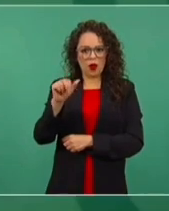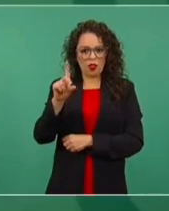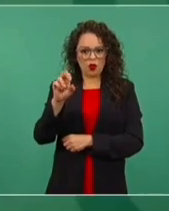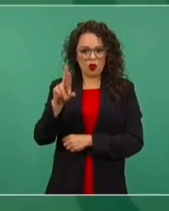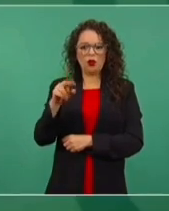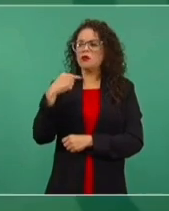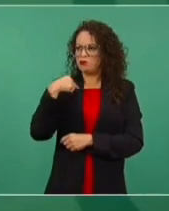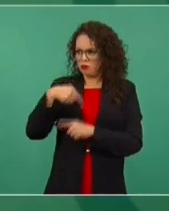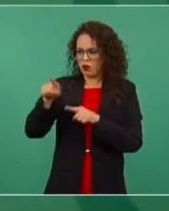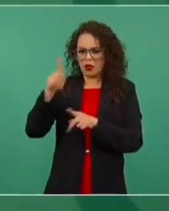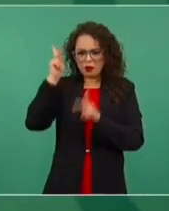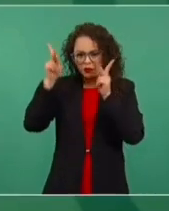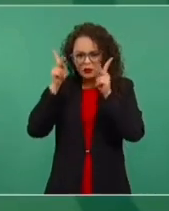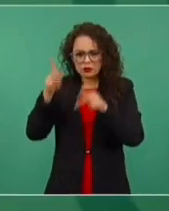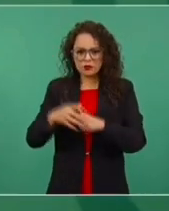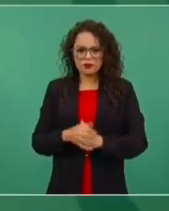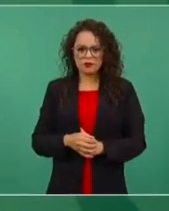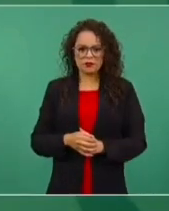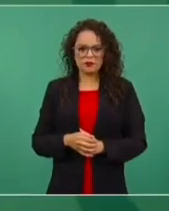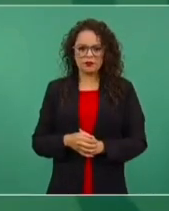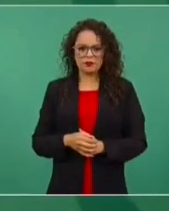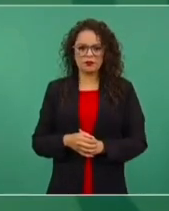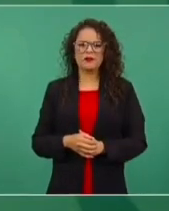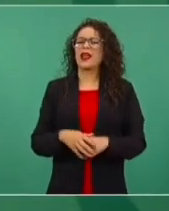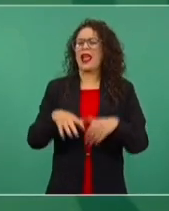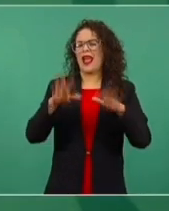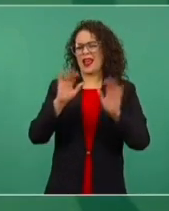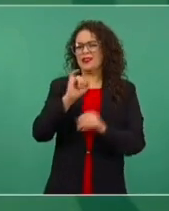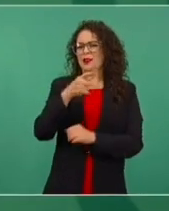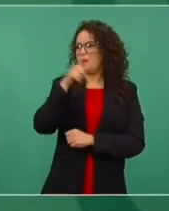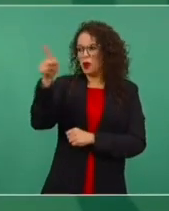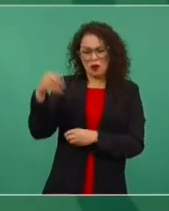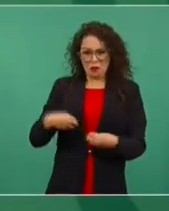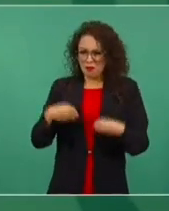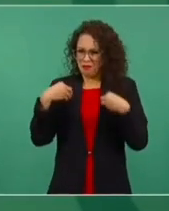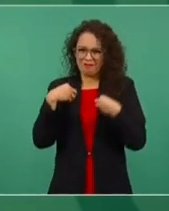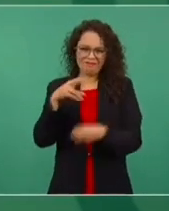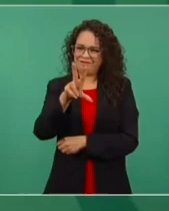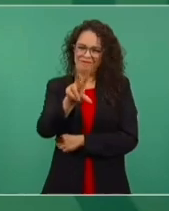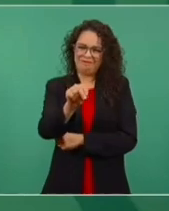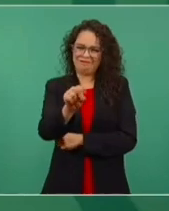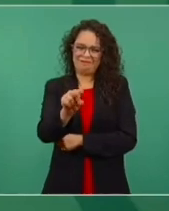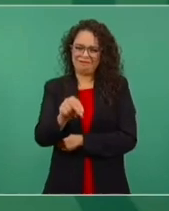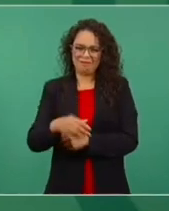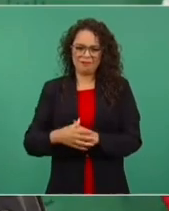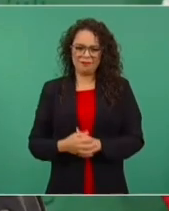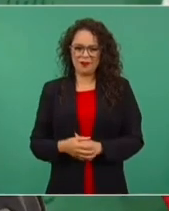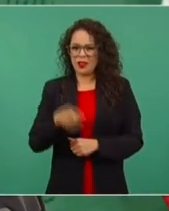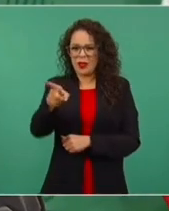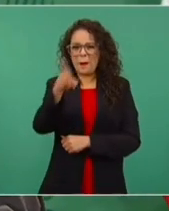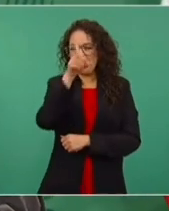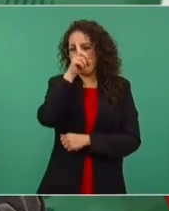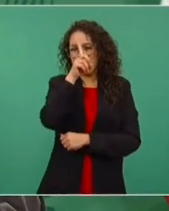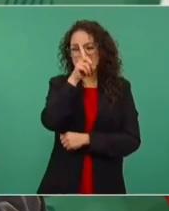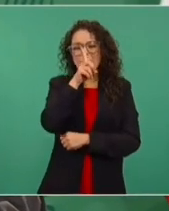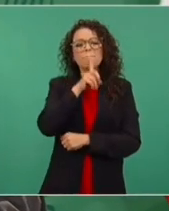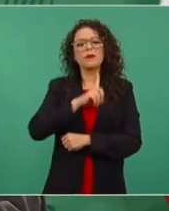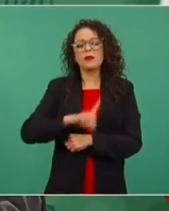a ver. Ah, sí. No, pero no vive ahí, señor. Eso es puro cuento.